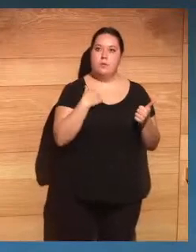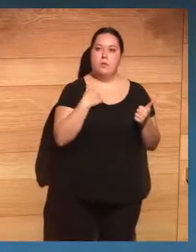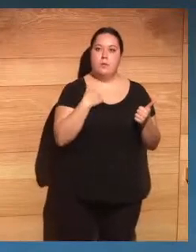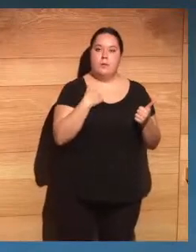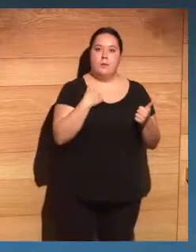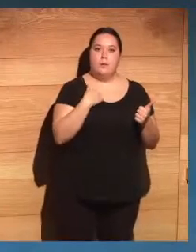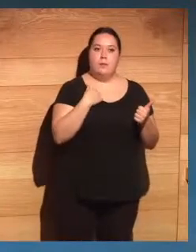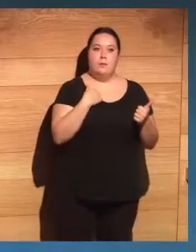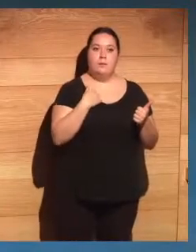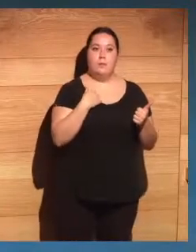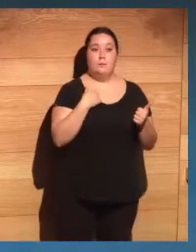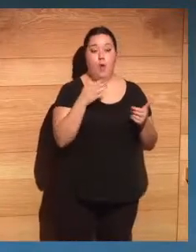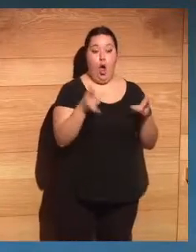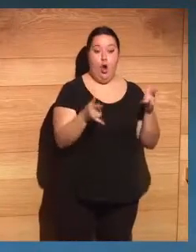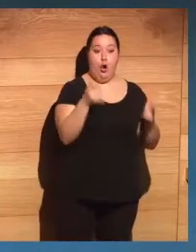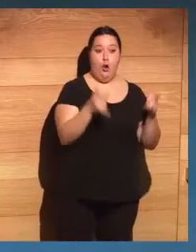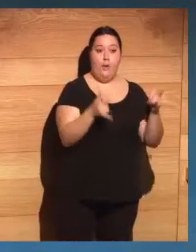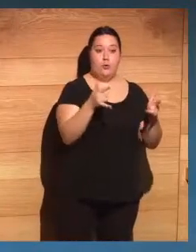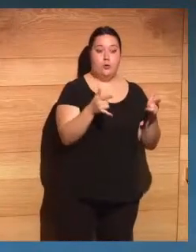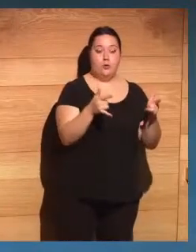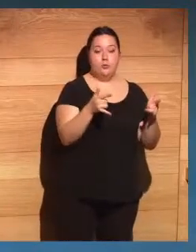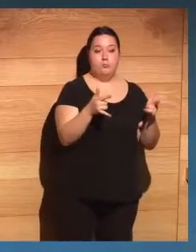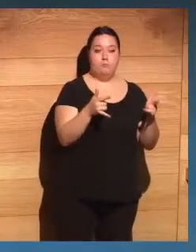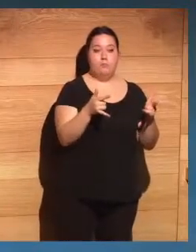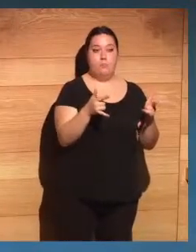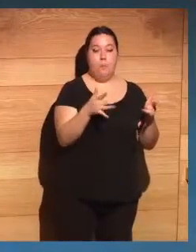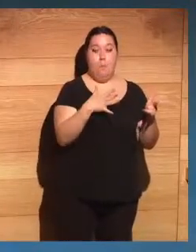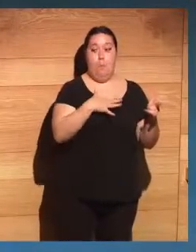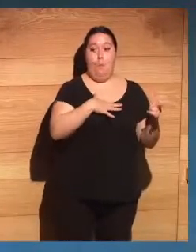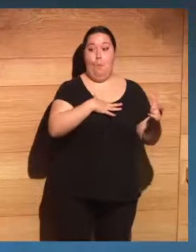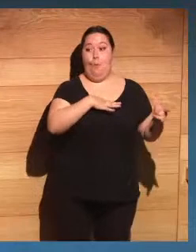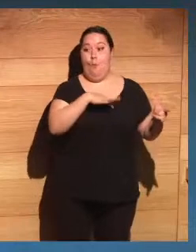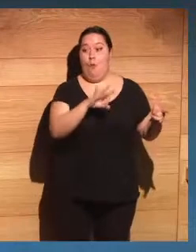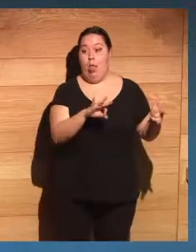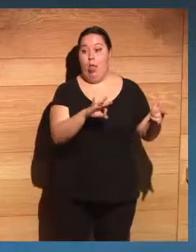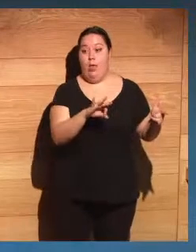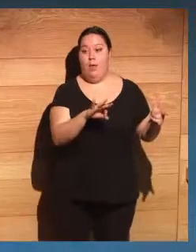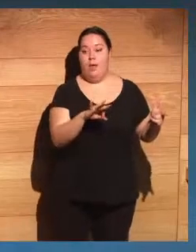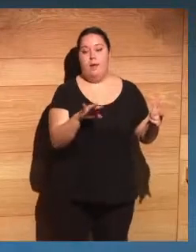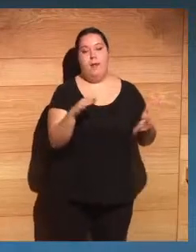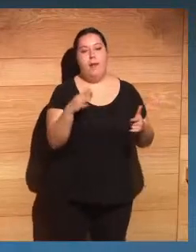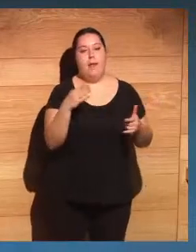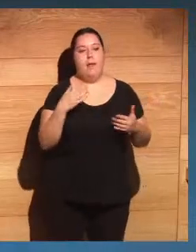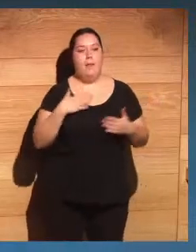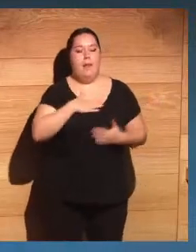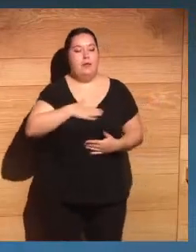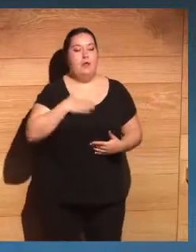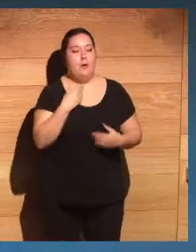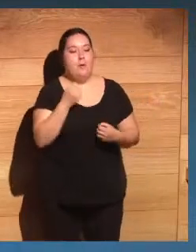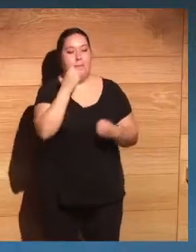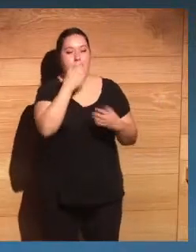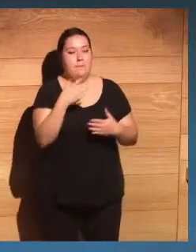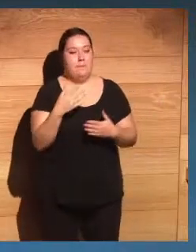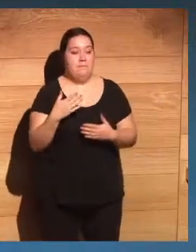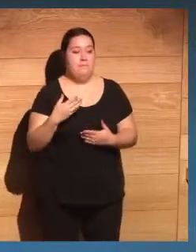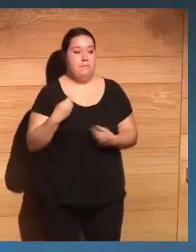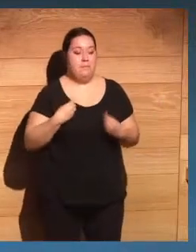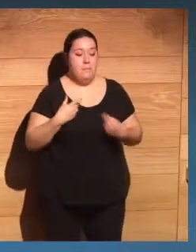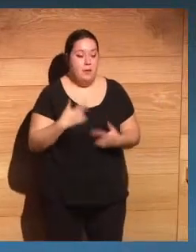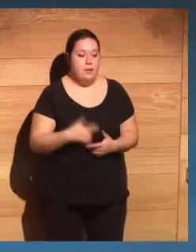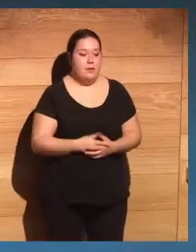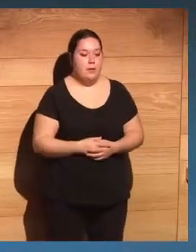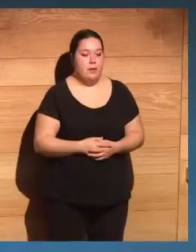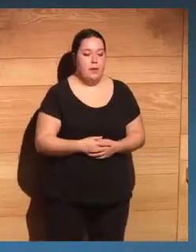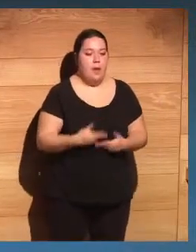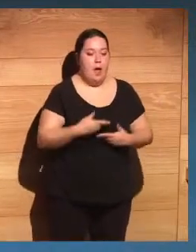los robots, la automatización en general, pudiera aportar al estado del bienestar y concretamente pudieran estar en el tema